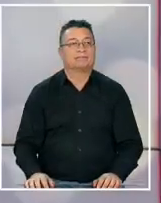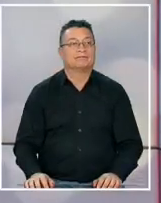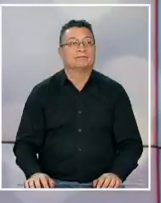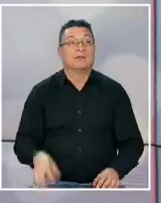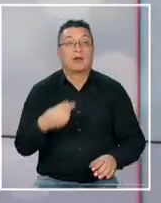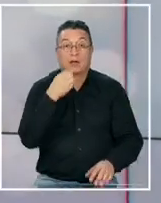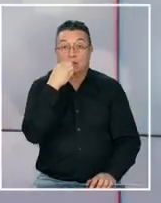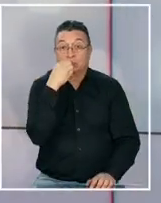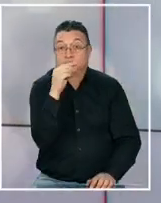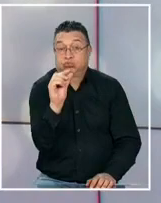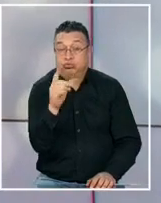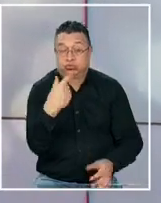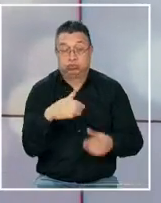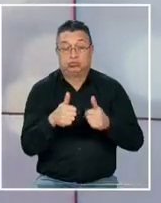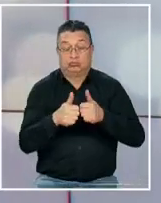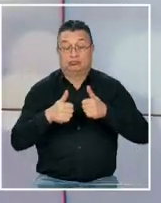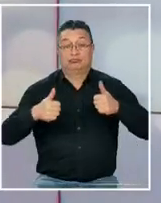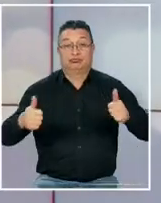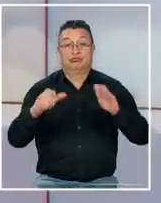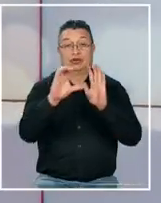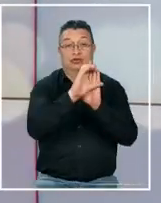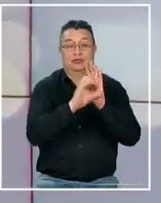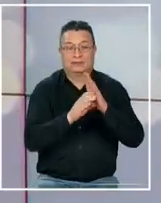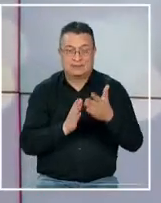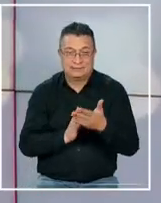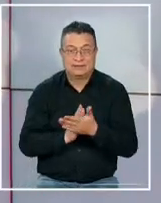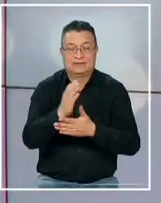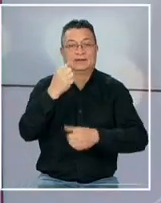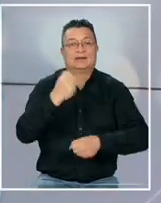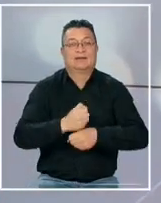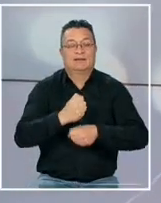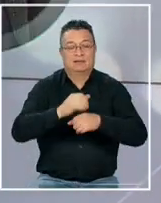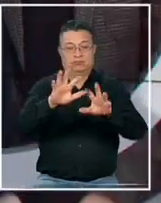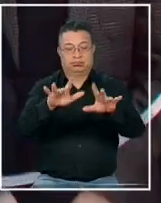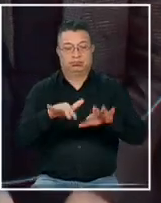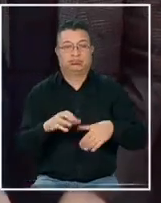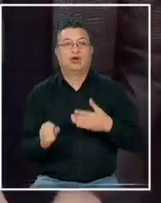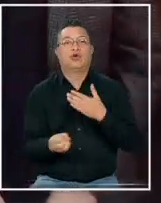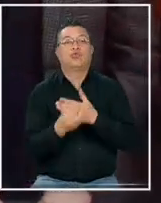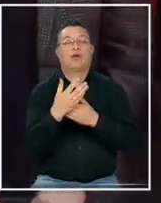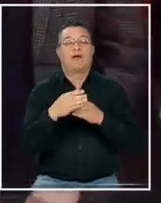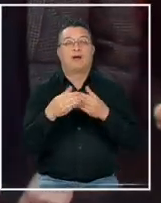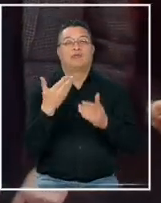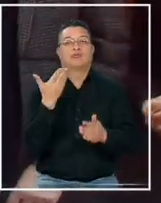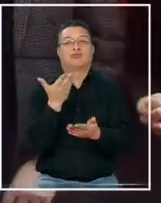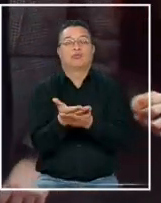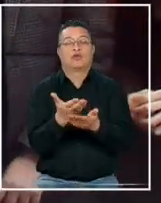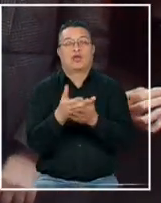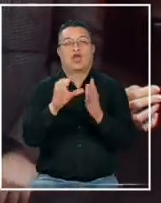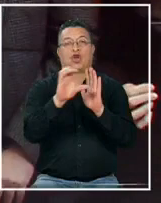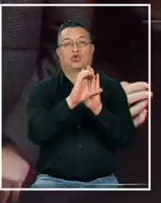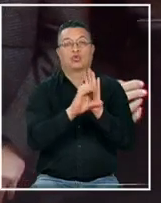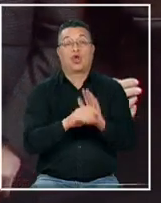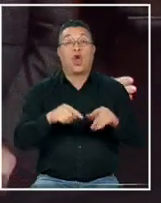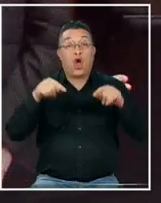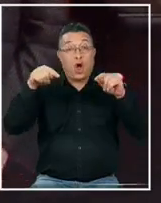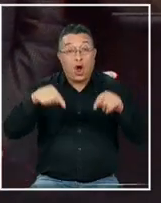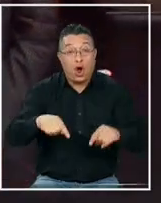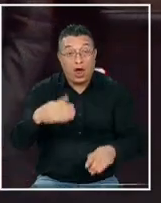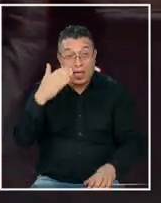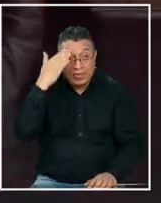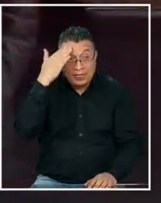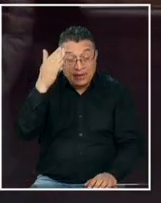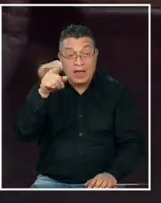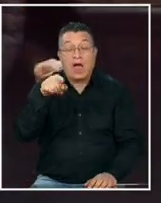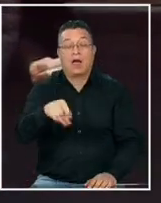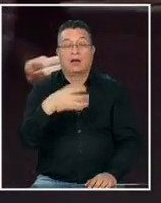Bueno, ya no queda nada para que los consejeros constitucionales comiencen el trabajo de redacción de una nueva propuesta de constitución. De hecho, hoy día el Tricel